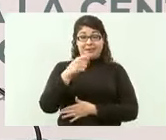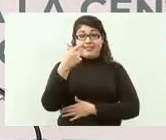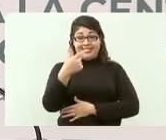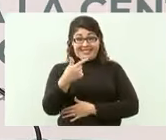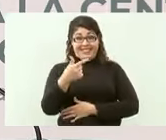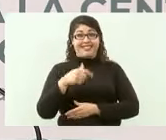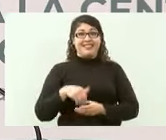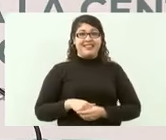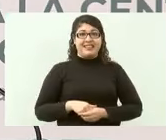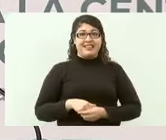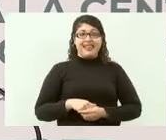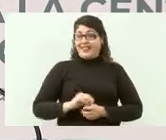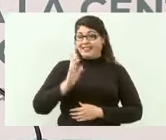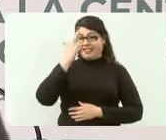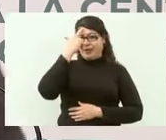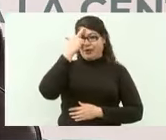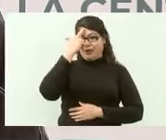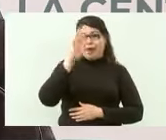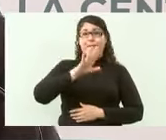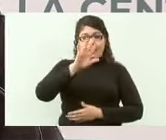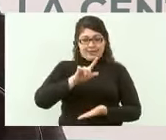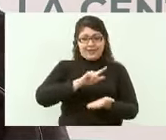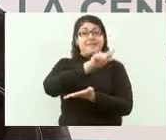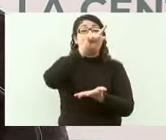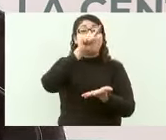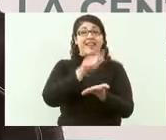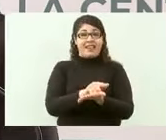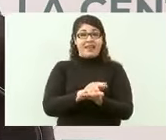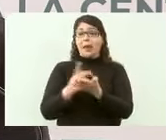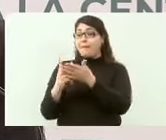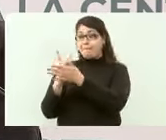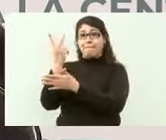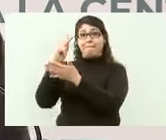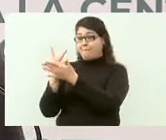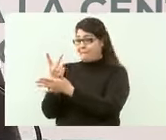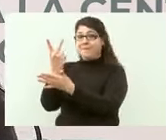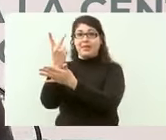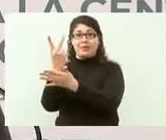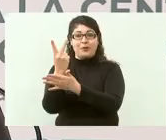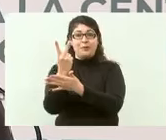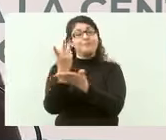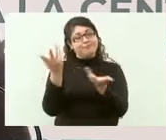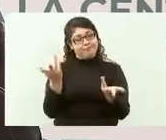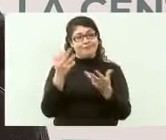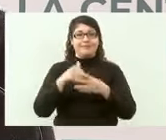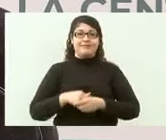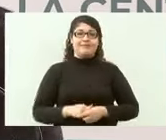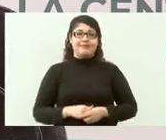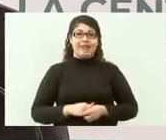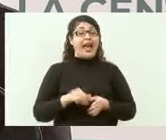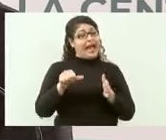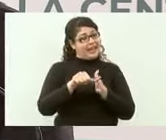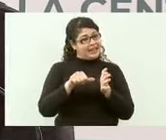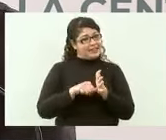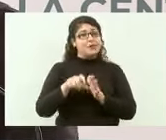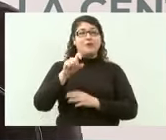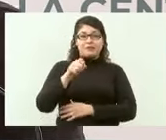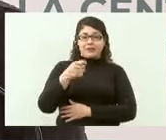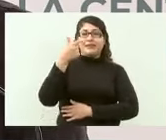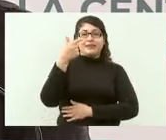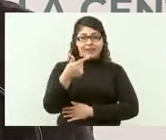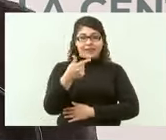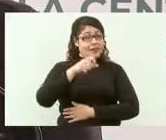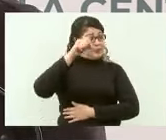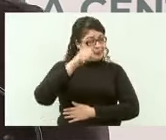1938 y con ese artículo otro presidente